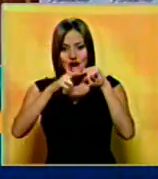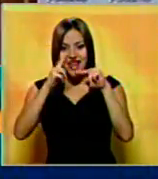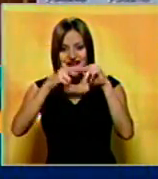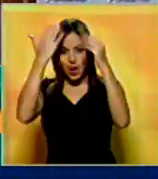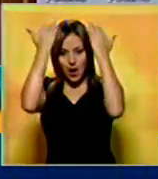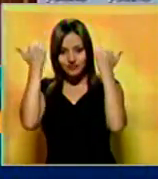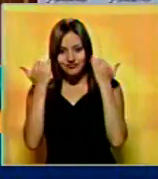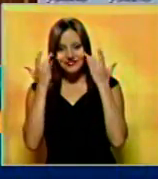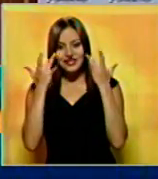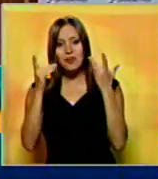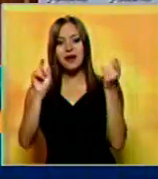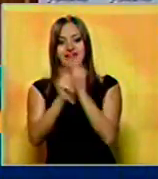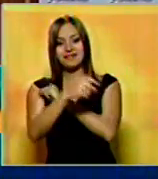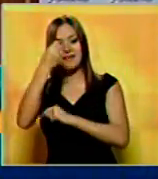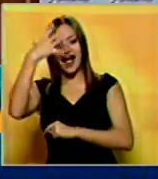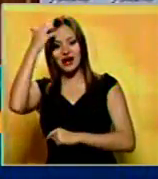peleas.